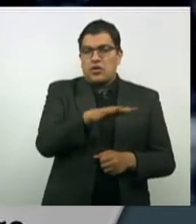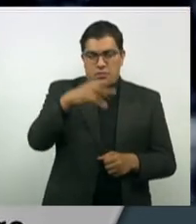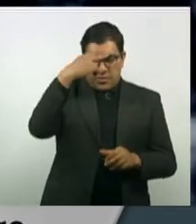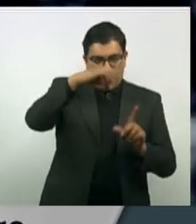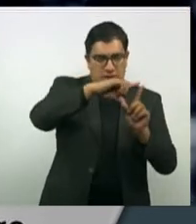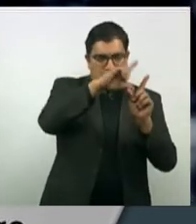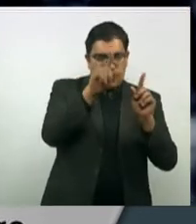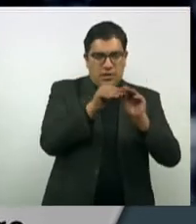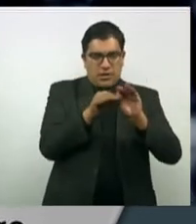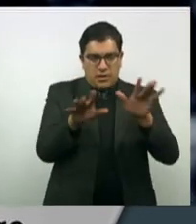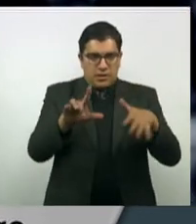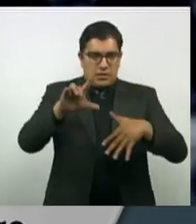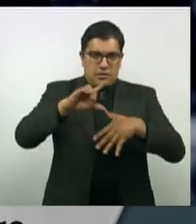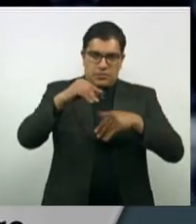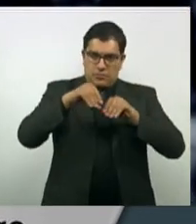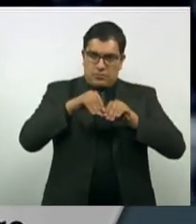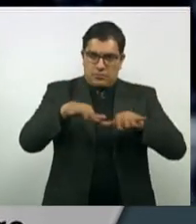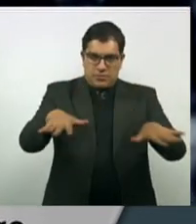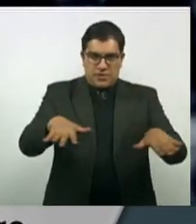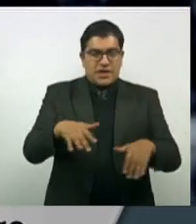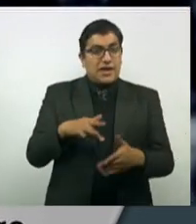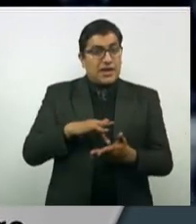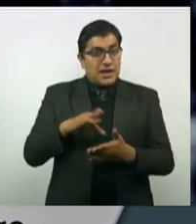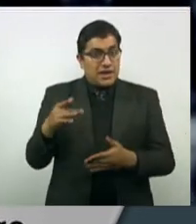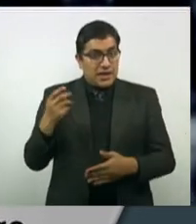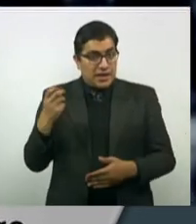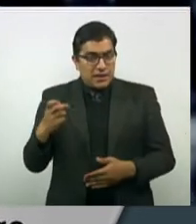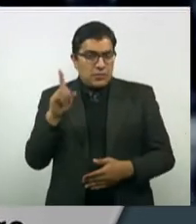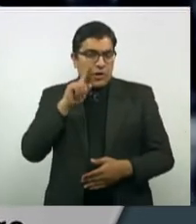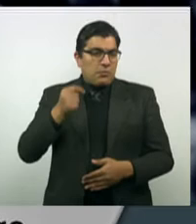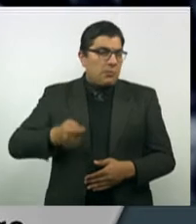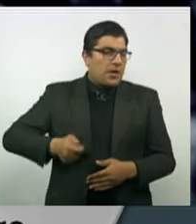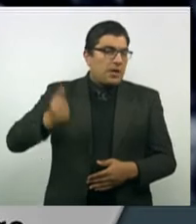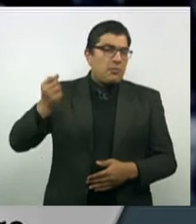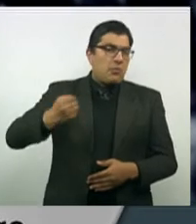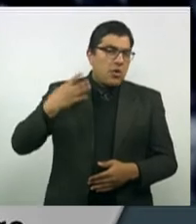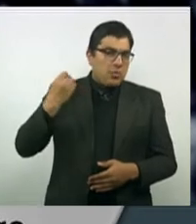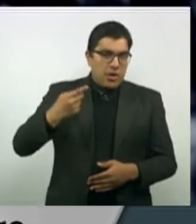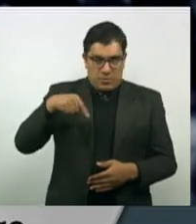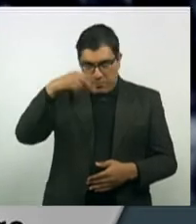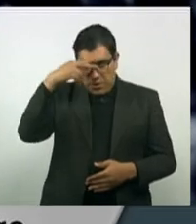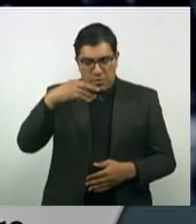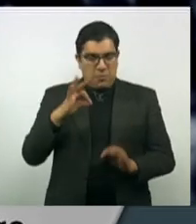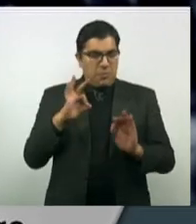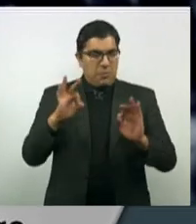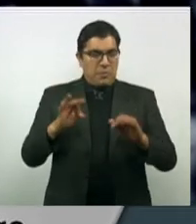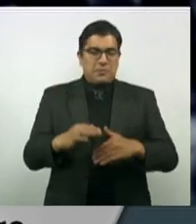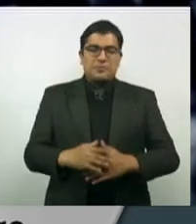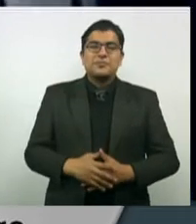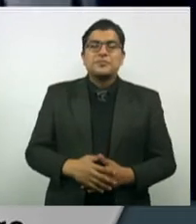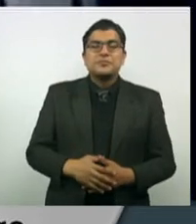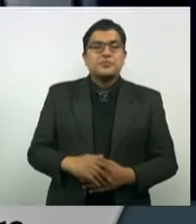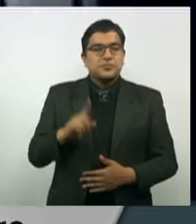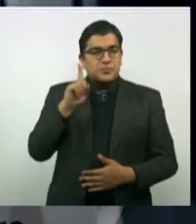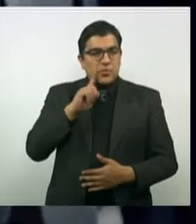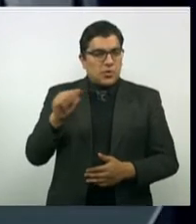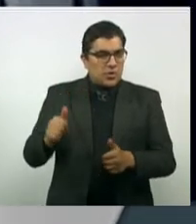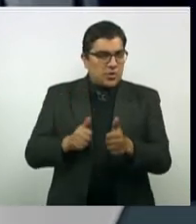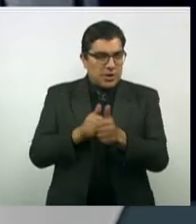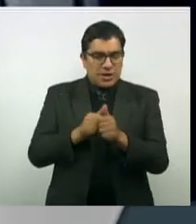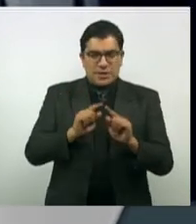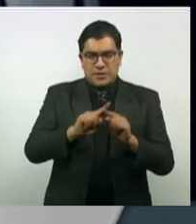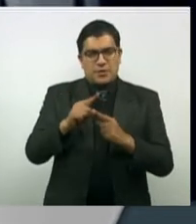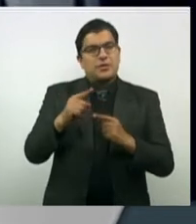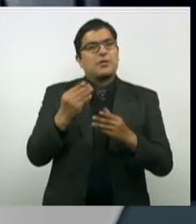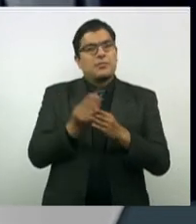América Latina. Gracias a ello, fue considerada la primera diplomática mujer del país. Fue asesor en algunas